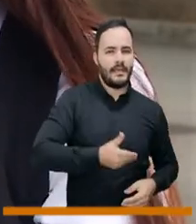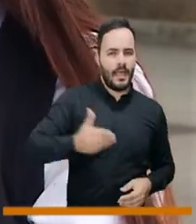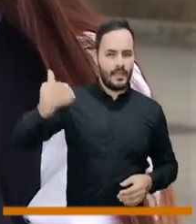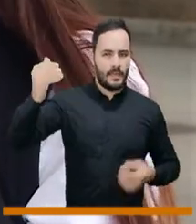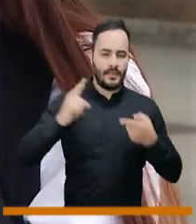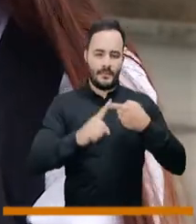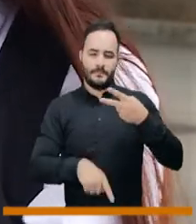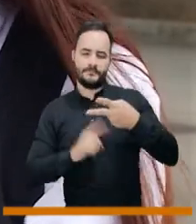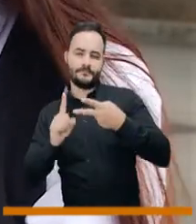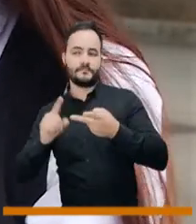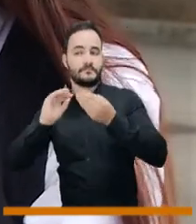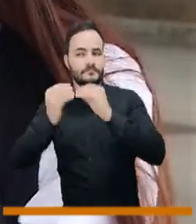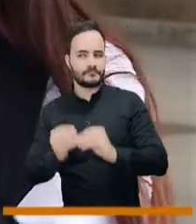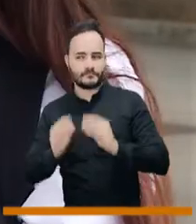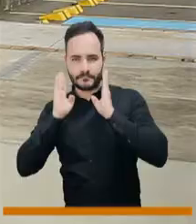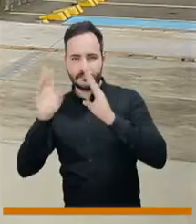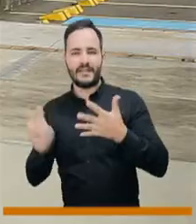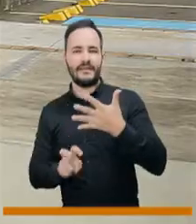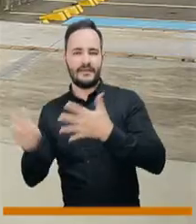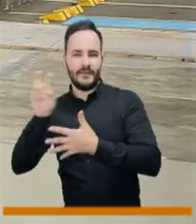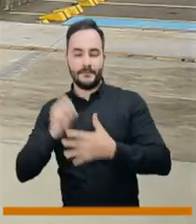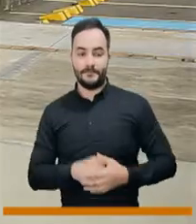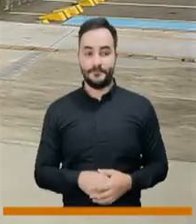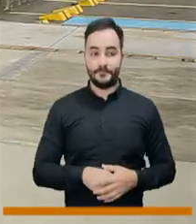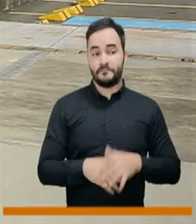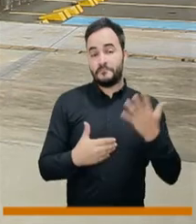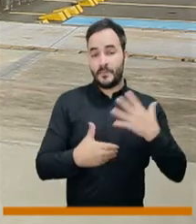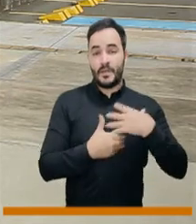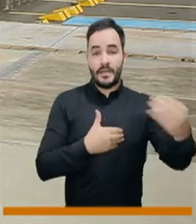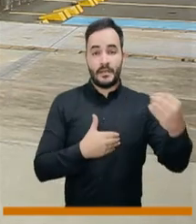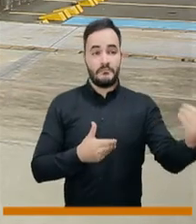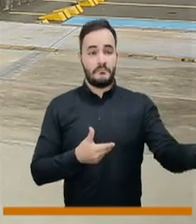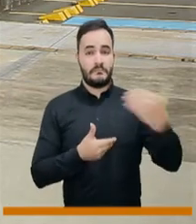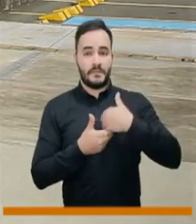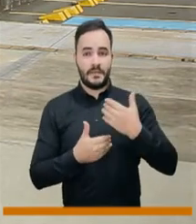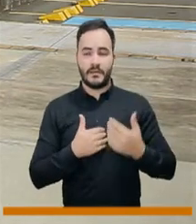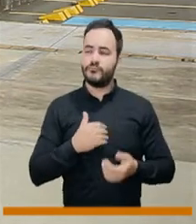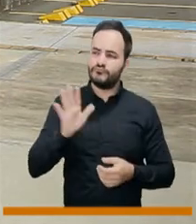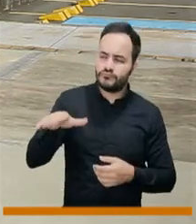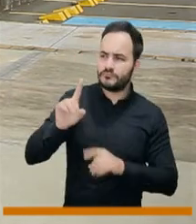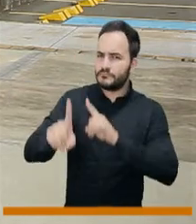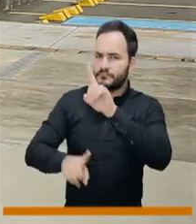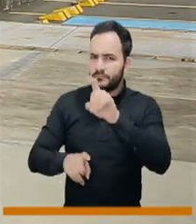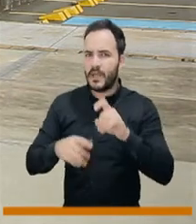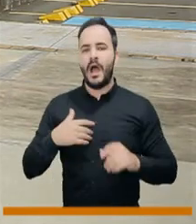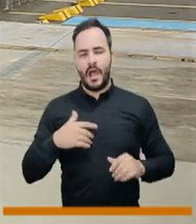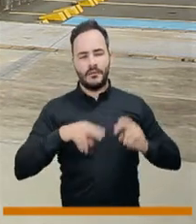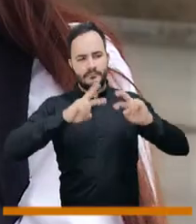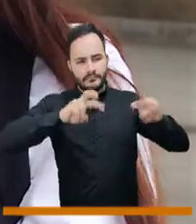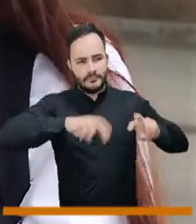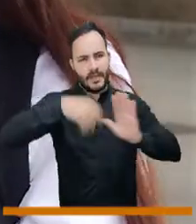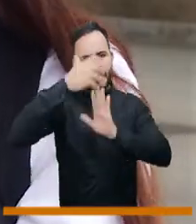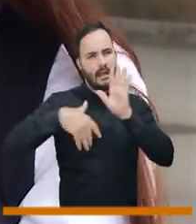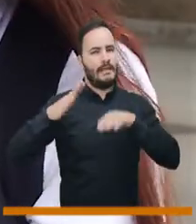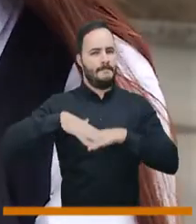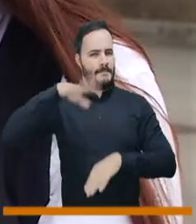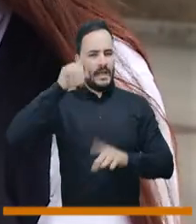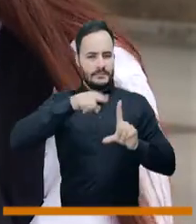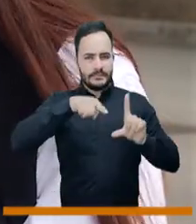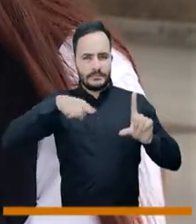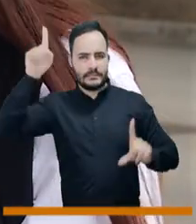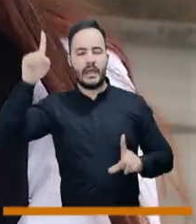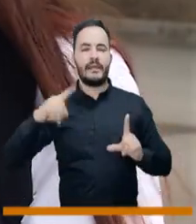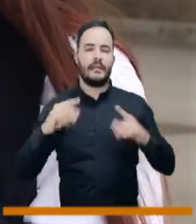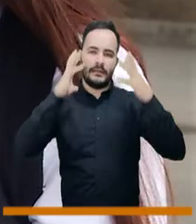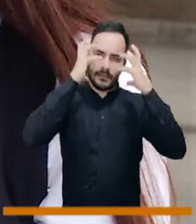etario y por su tipo de atención. Cuando hablamos de consulta externa, los pacientes tienen una mayor prevalencia de diagnóstico de depresión y de